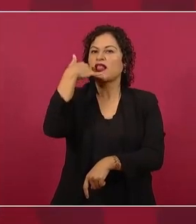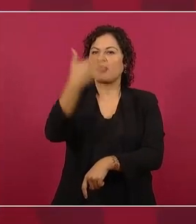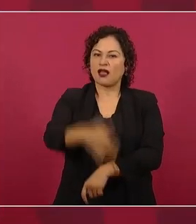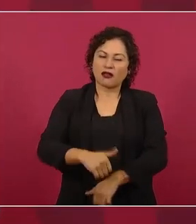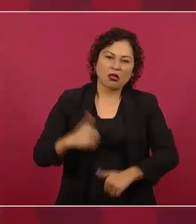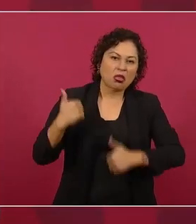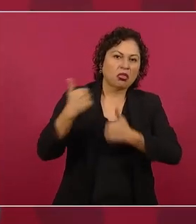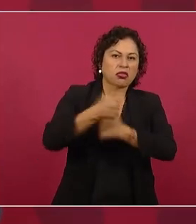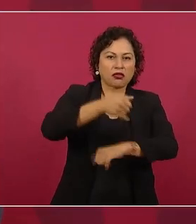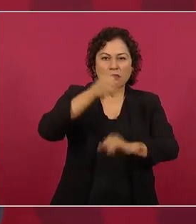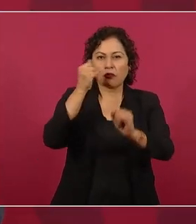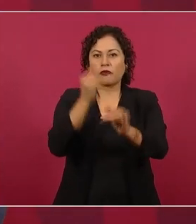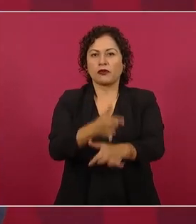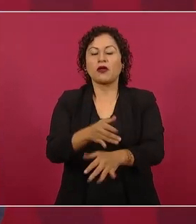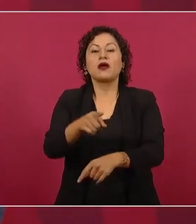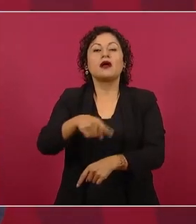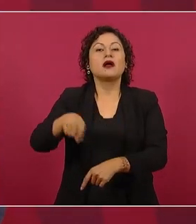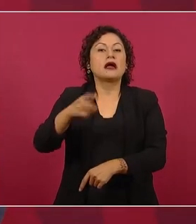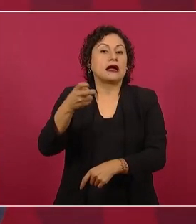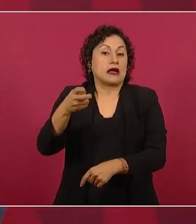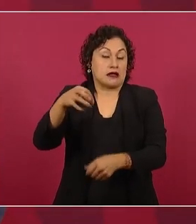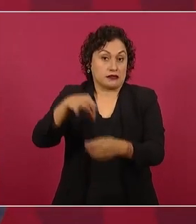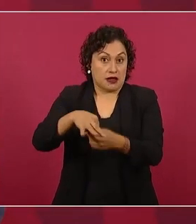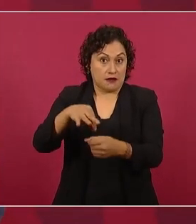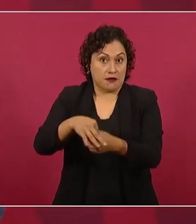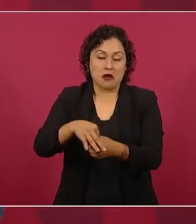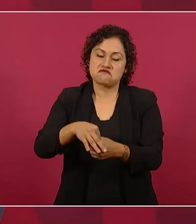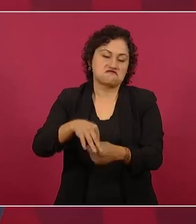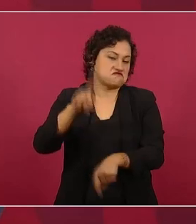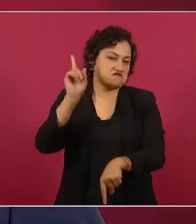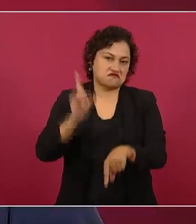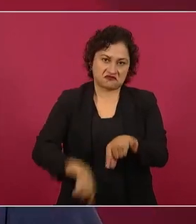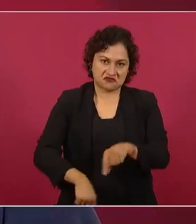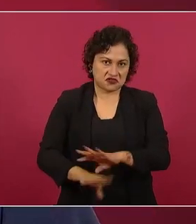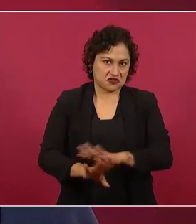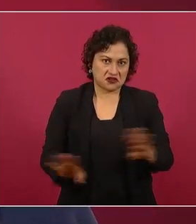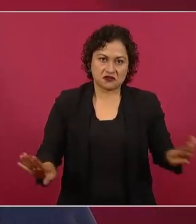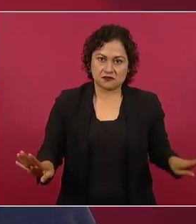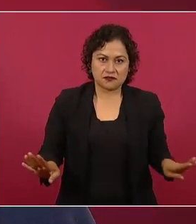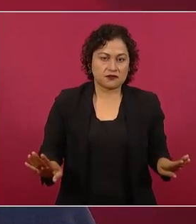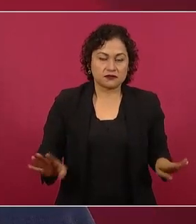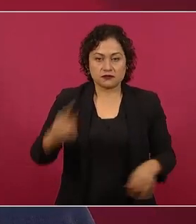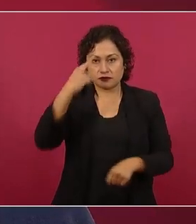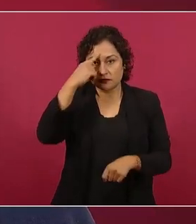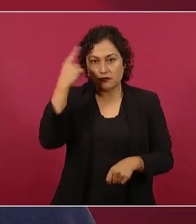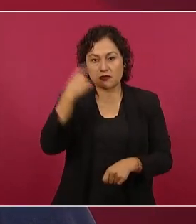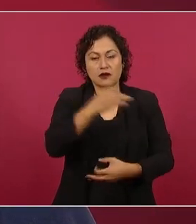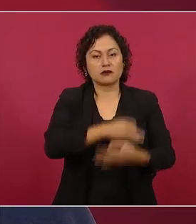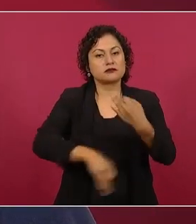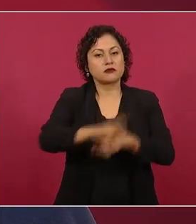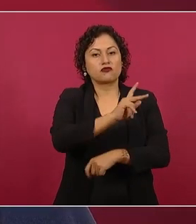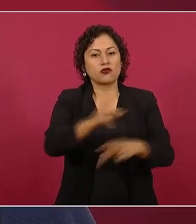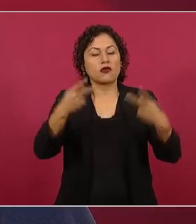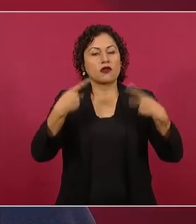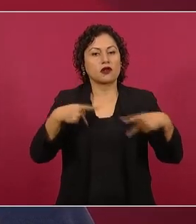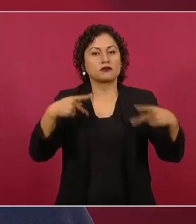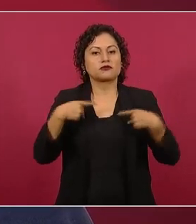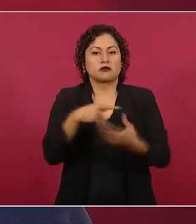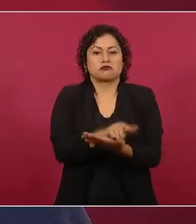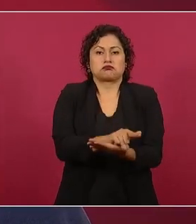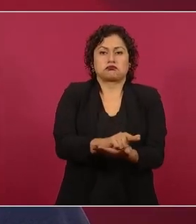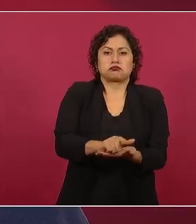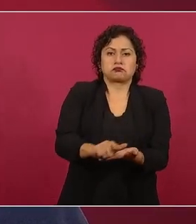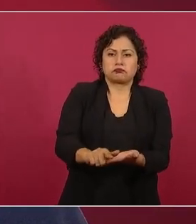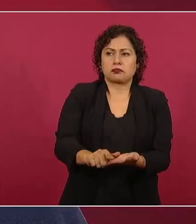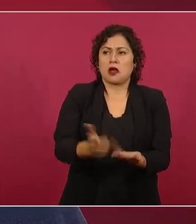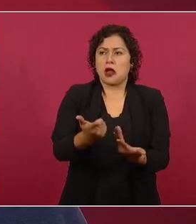el pueblo el que elija libremente a sus representantes. Ese es